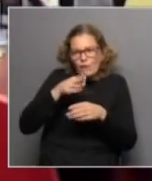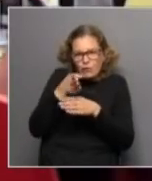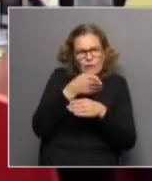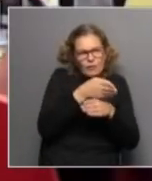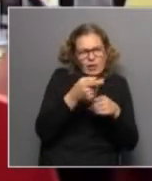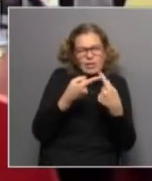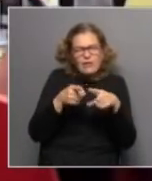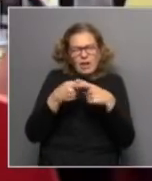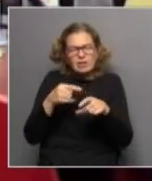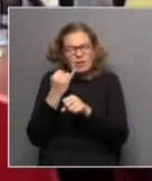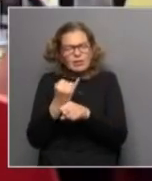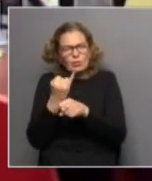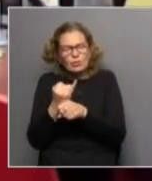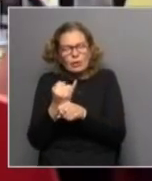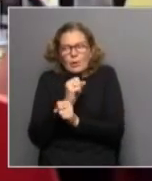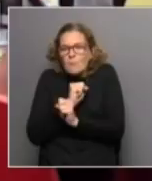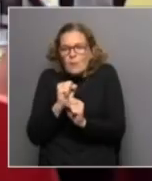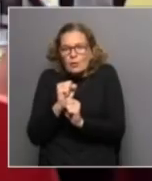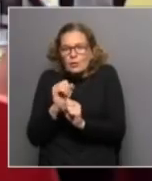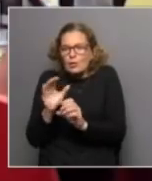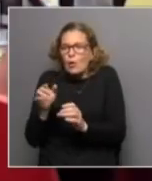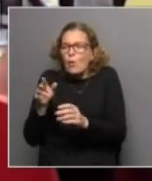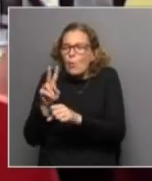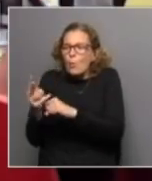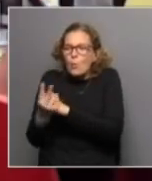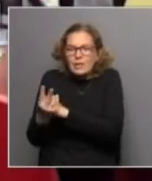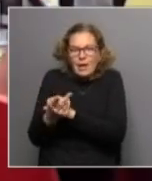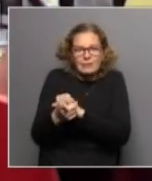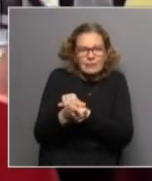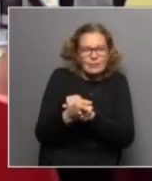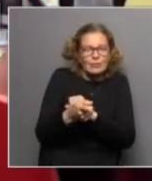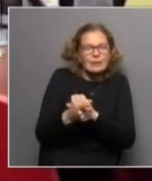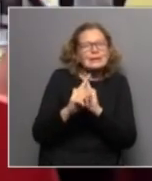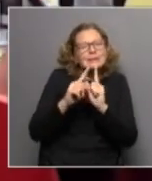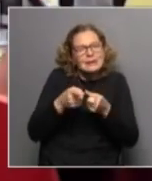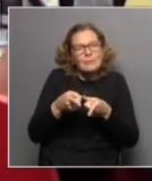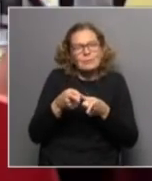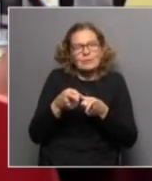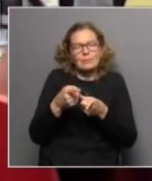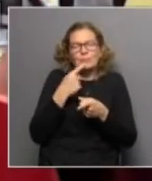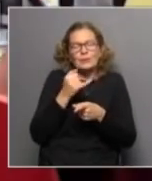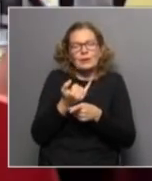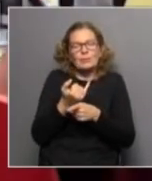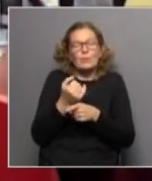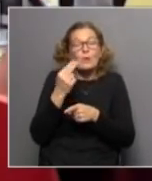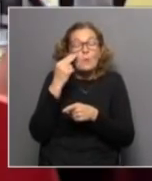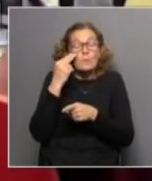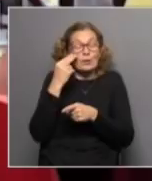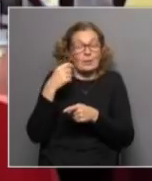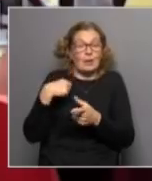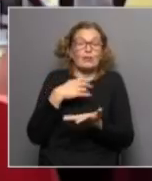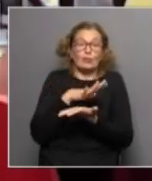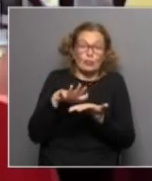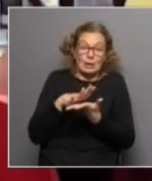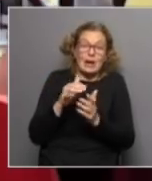podido sostenerlo en ese ámbito también y también producto de una crisis social y